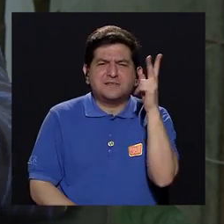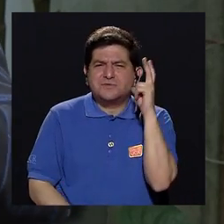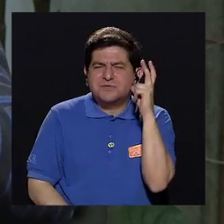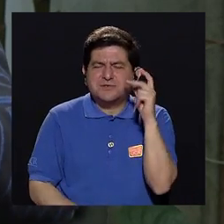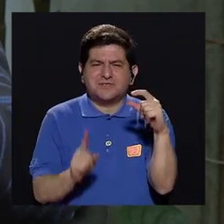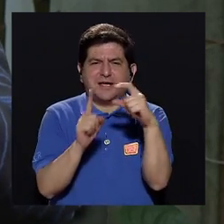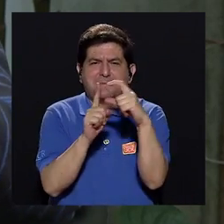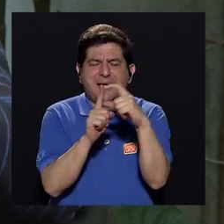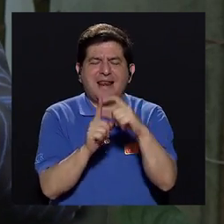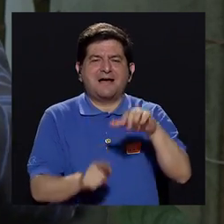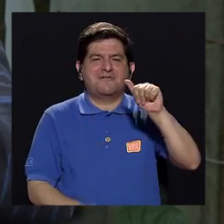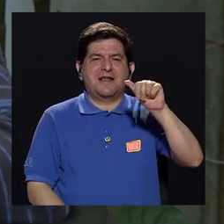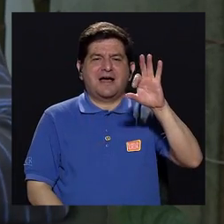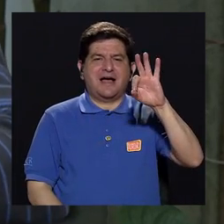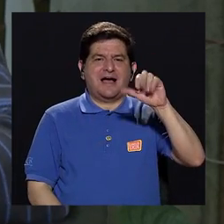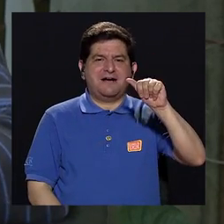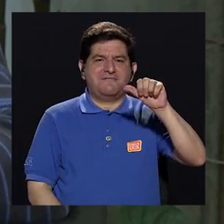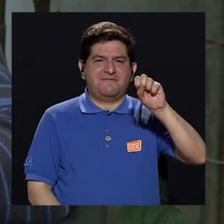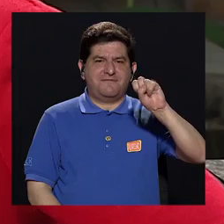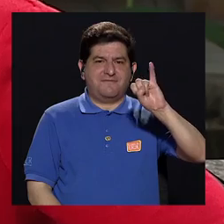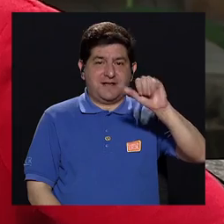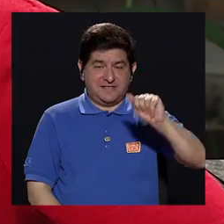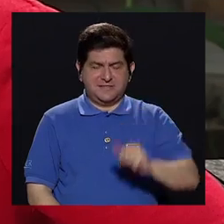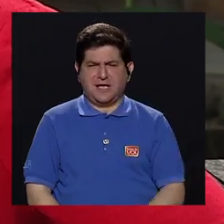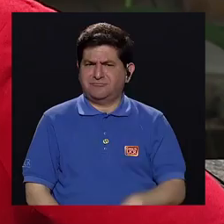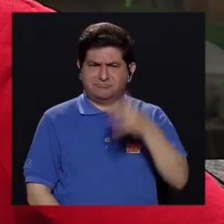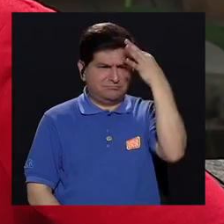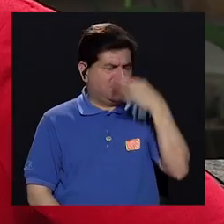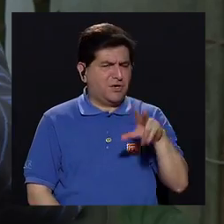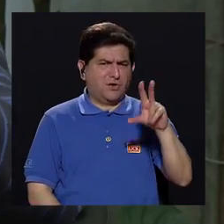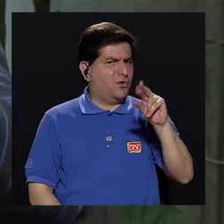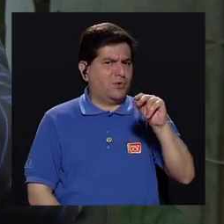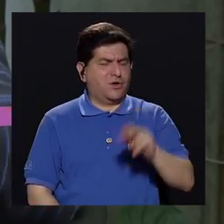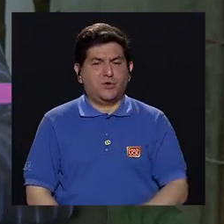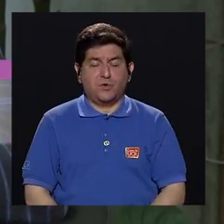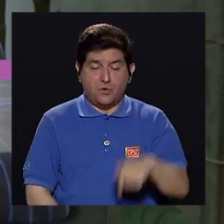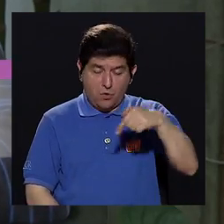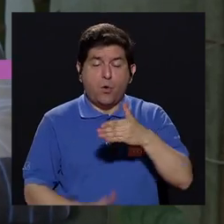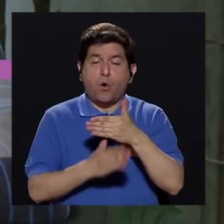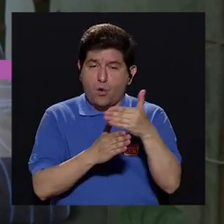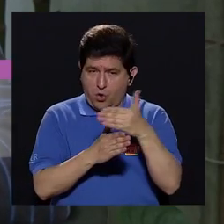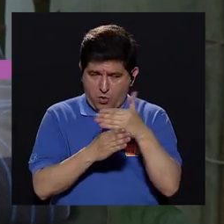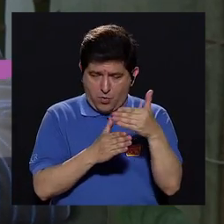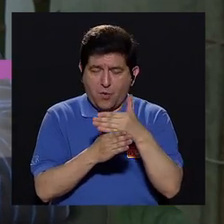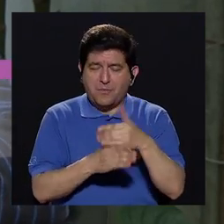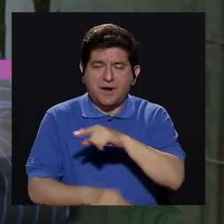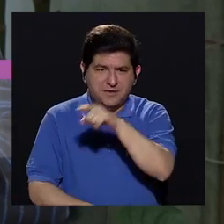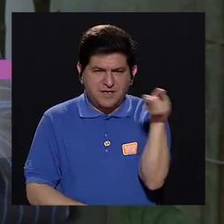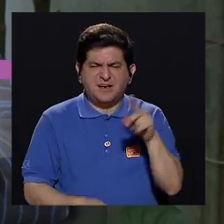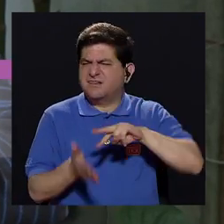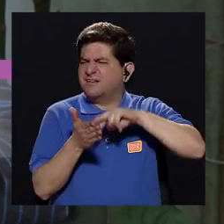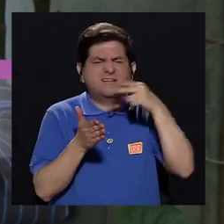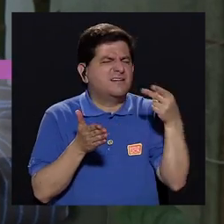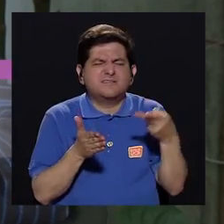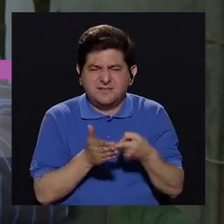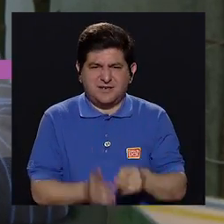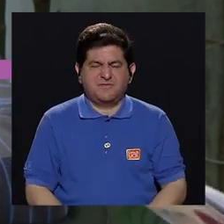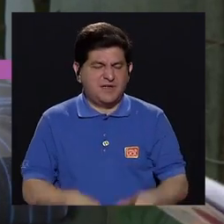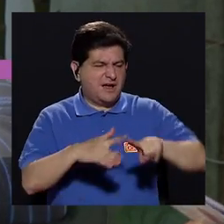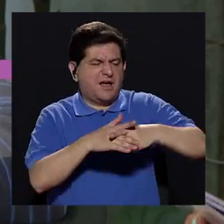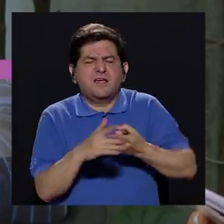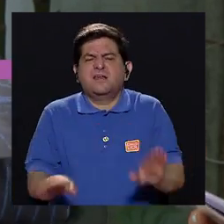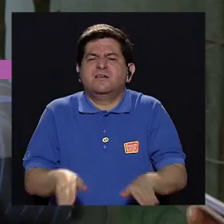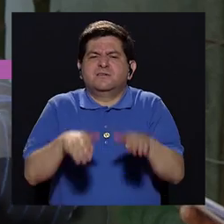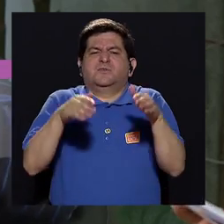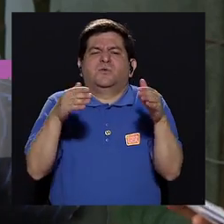escuchado la palabra afasia. Creo que no. Bueno, hoy vamos a compartir con ustedes en qué consiste, qué